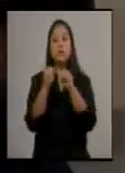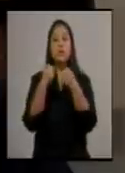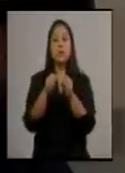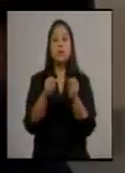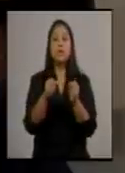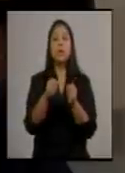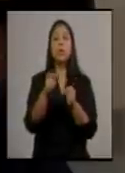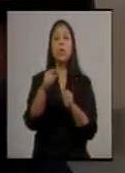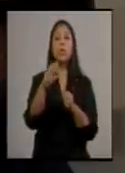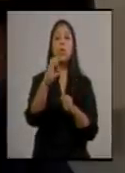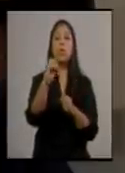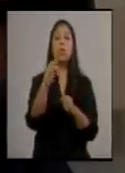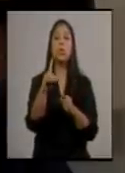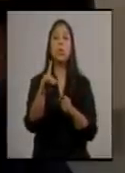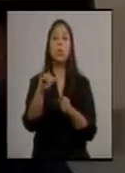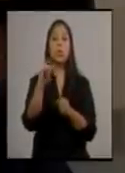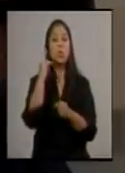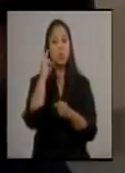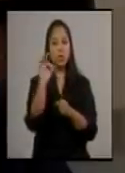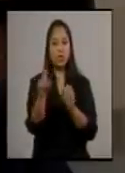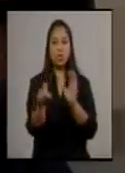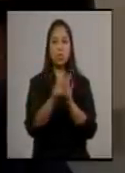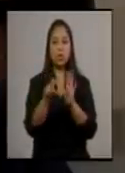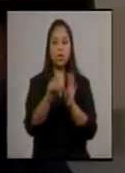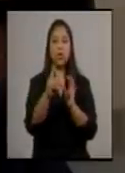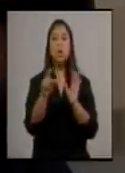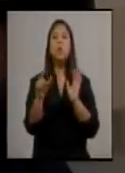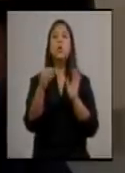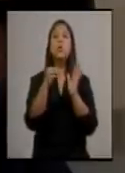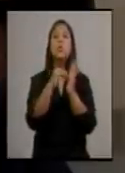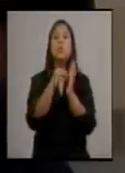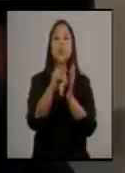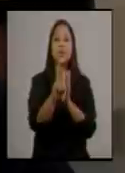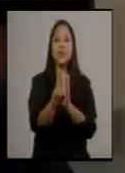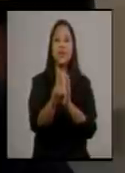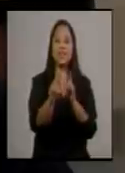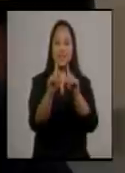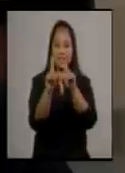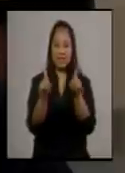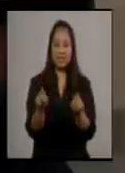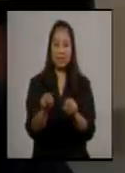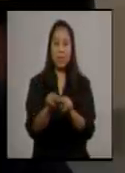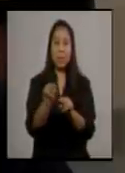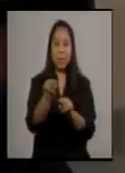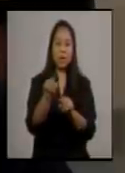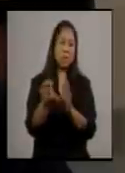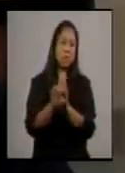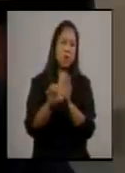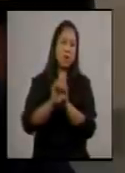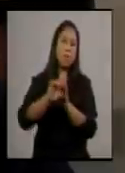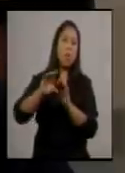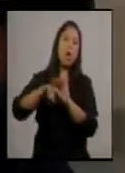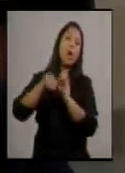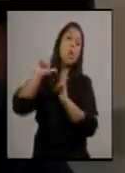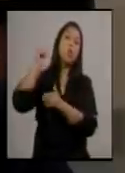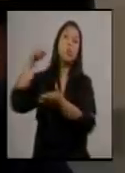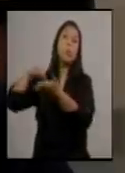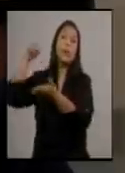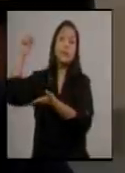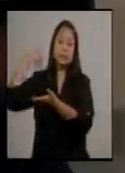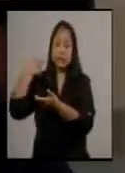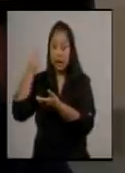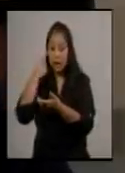todos aquellos que desde afuera del país hayan llenado sus datos en el link que se